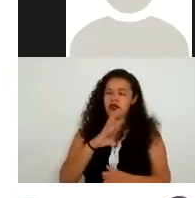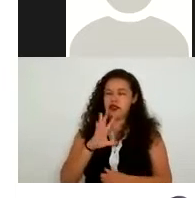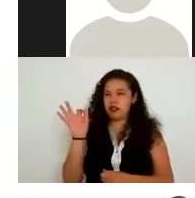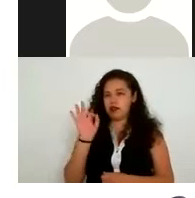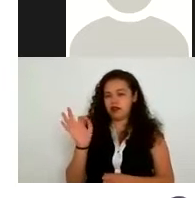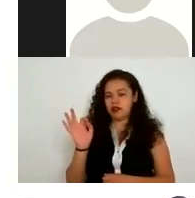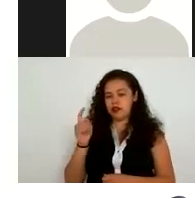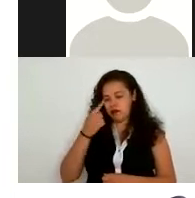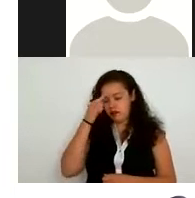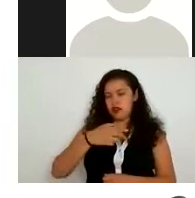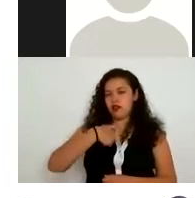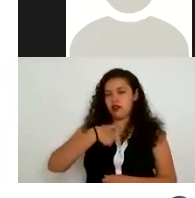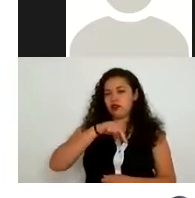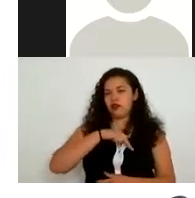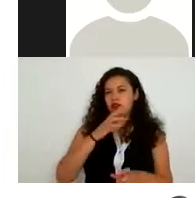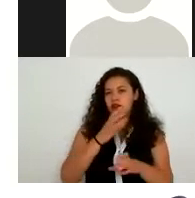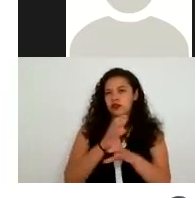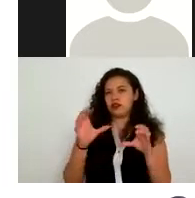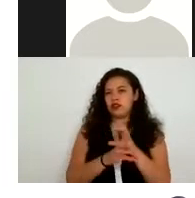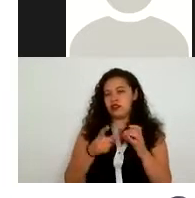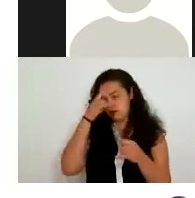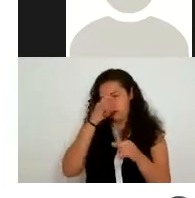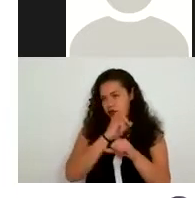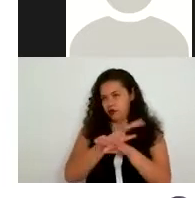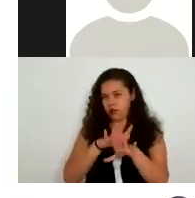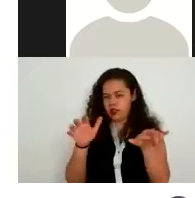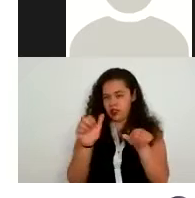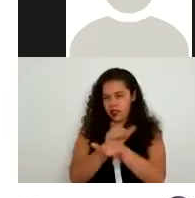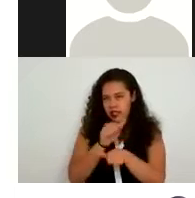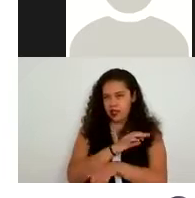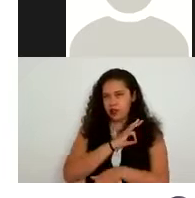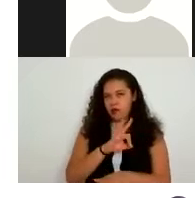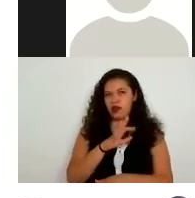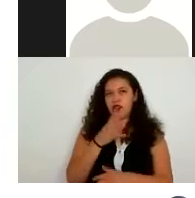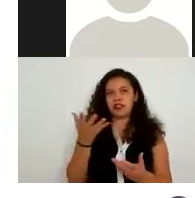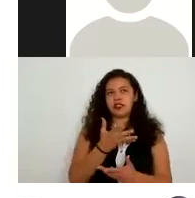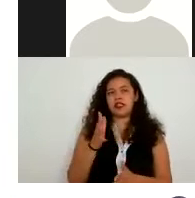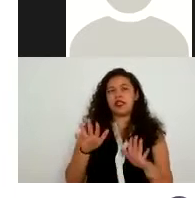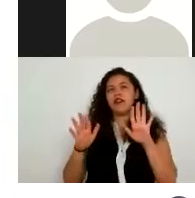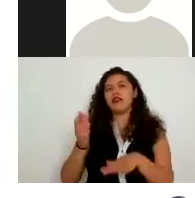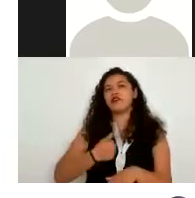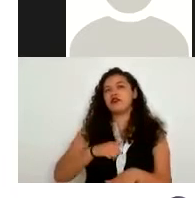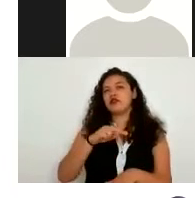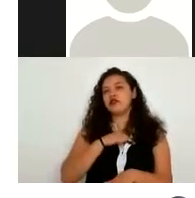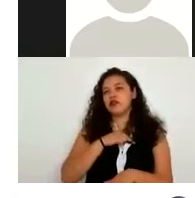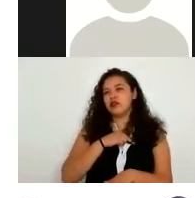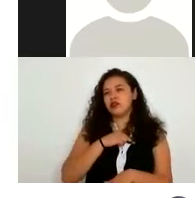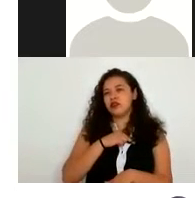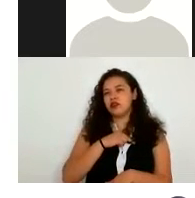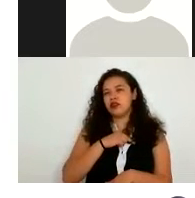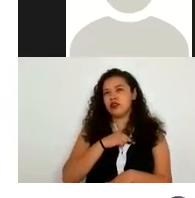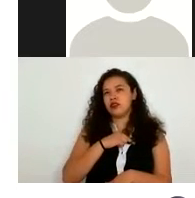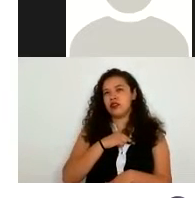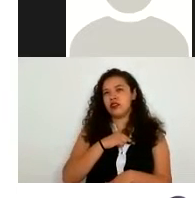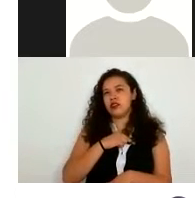tener elementos para hacer esta actualización porque muchas veces nosotros pues no tenemos manera de contactar directamente a las personas